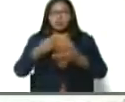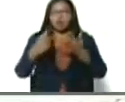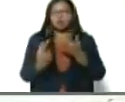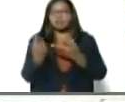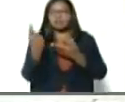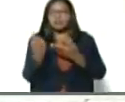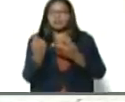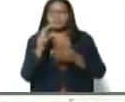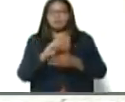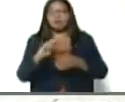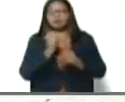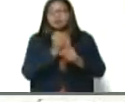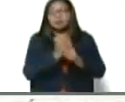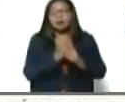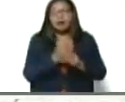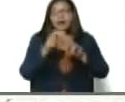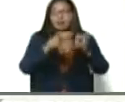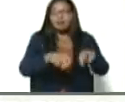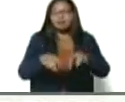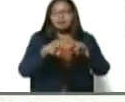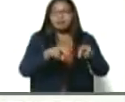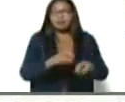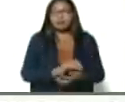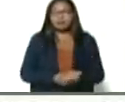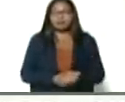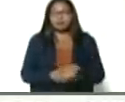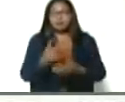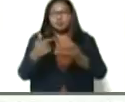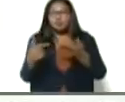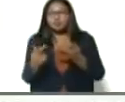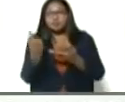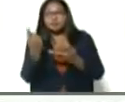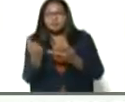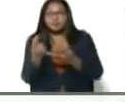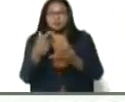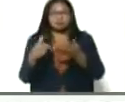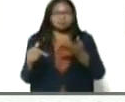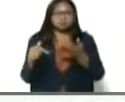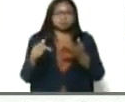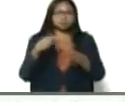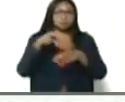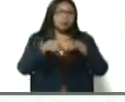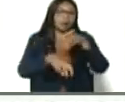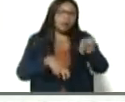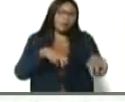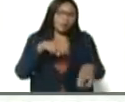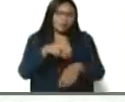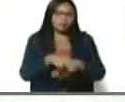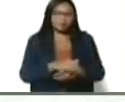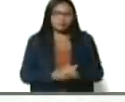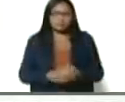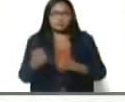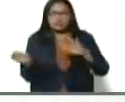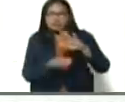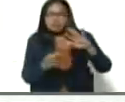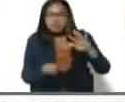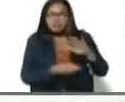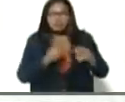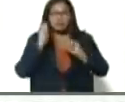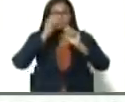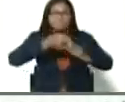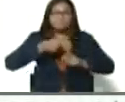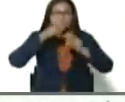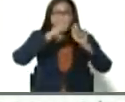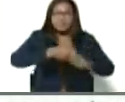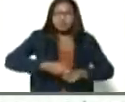Está el plan especial de equipamiento de herramientas agrícolas de mínima o cero labranza, machetes, picos, palas,